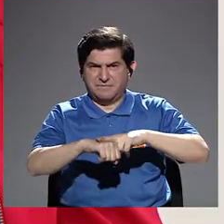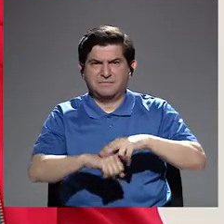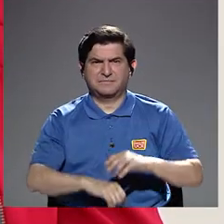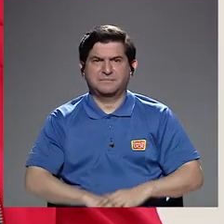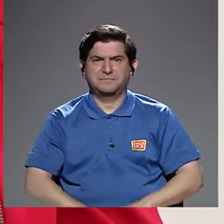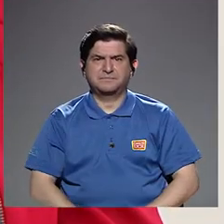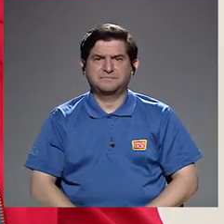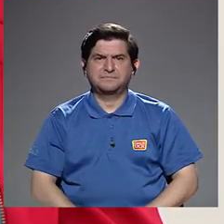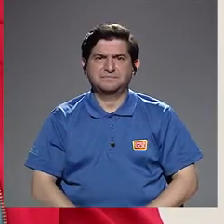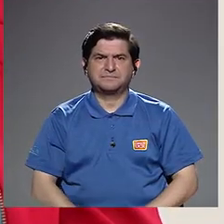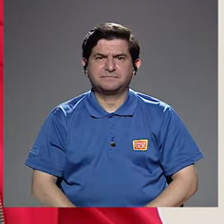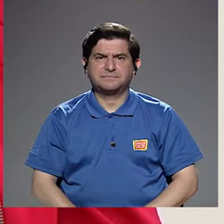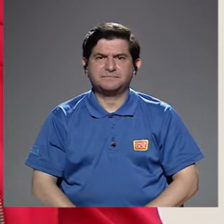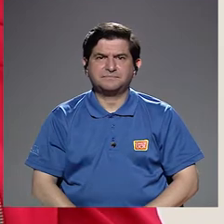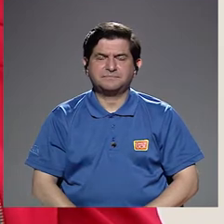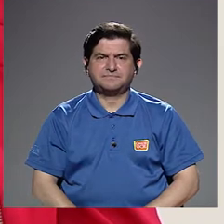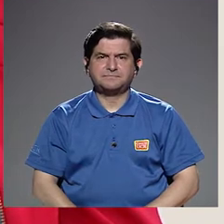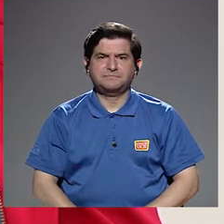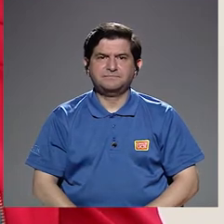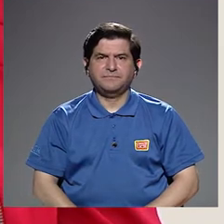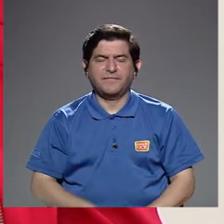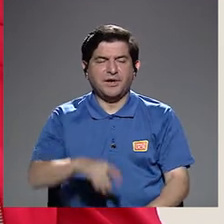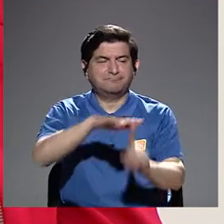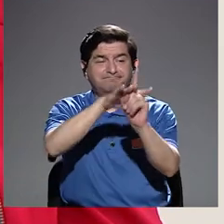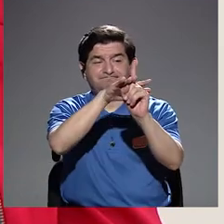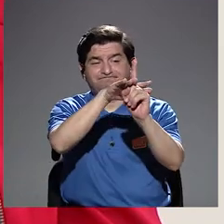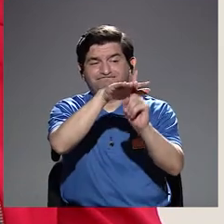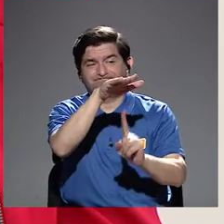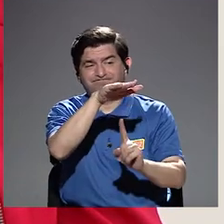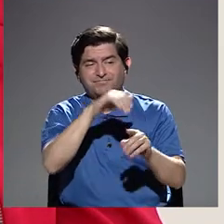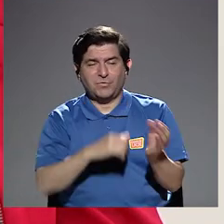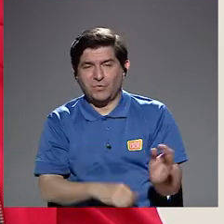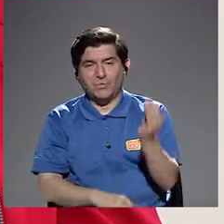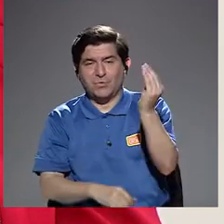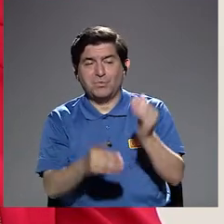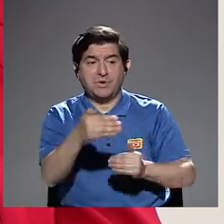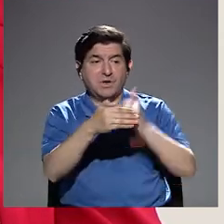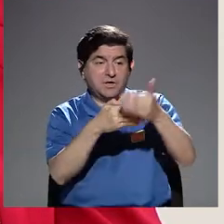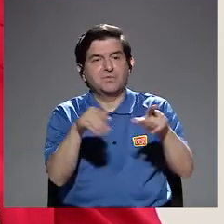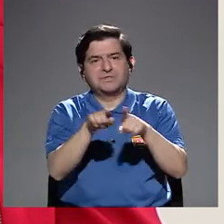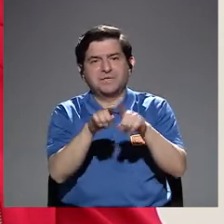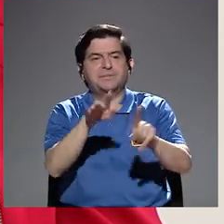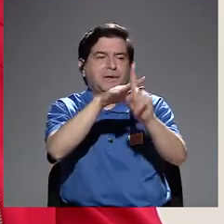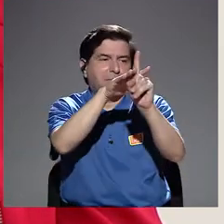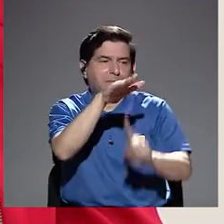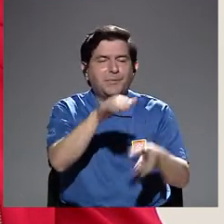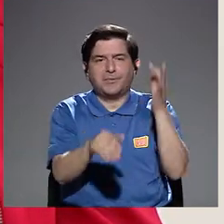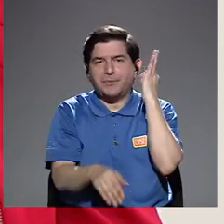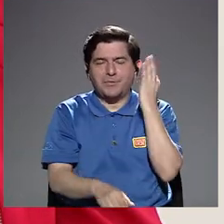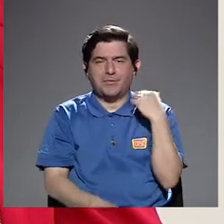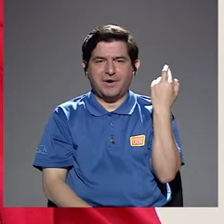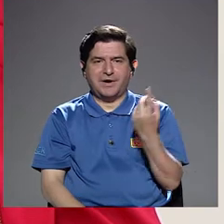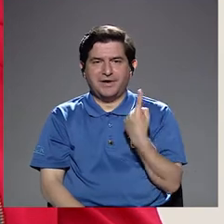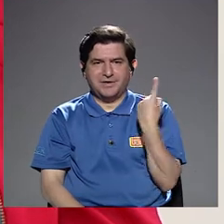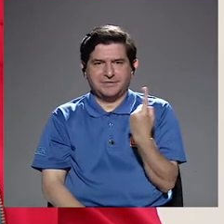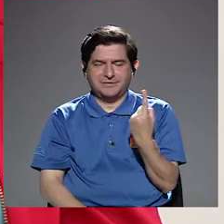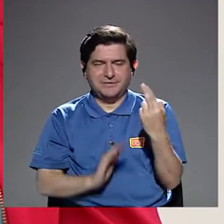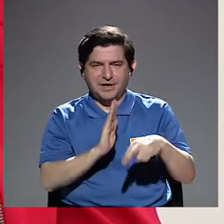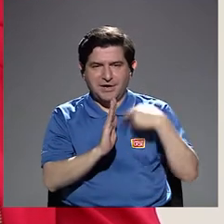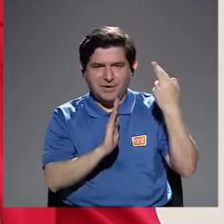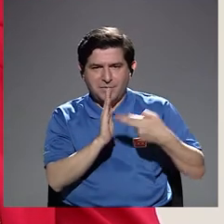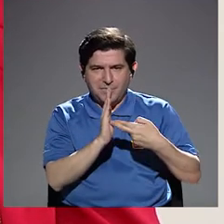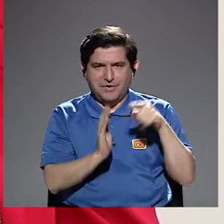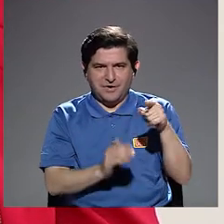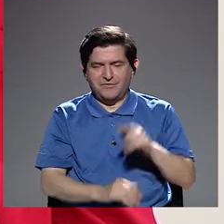invisibilizamos como adolescentes y después como mujeres, ¿verdad? Siempre en el rol que tienen,